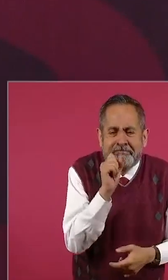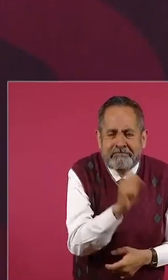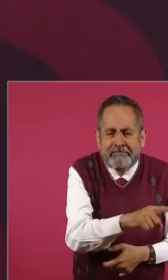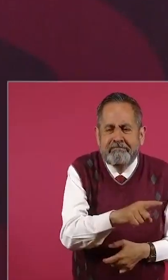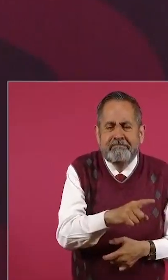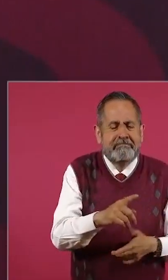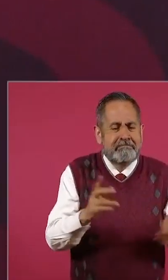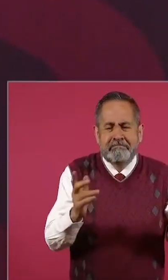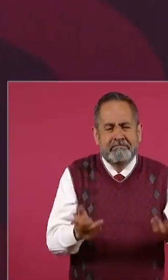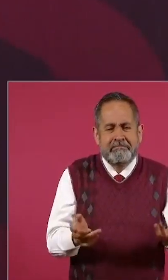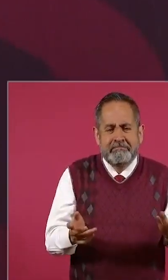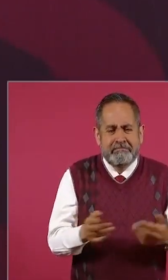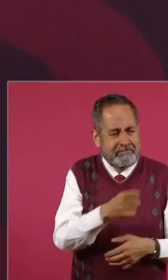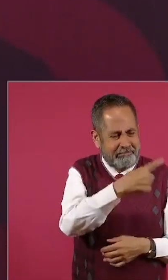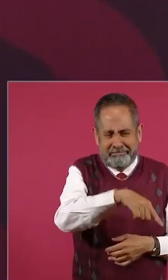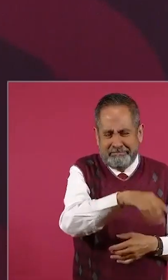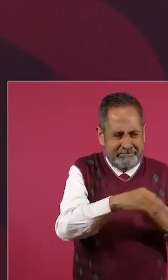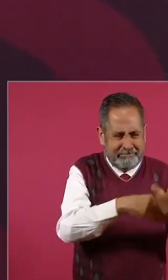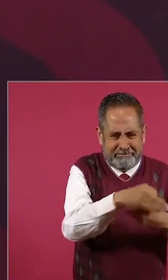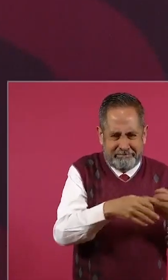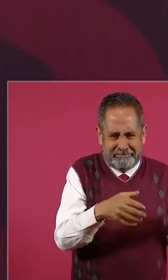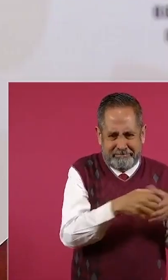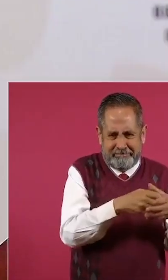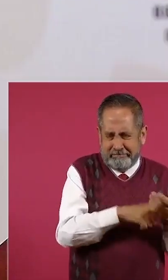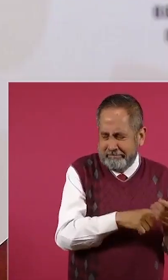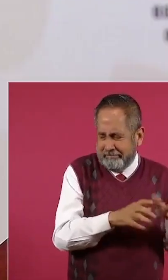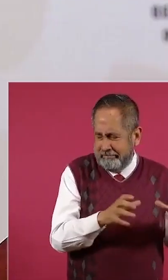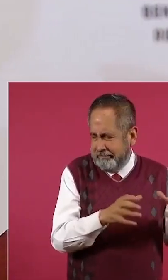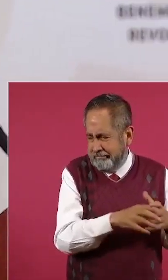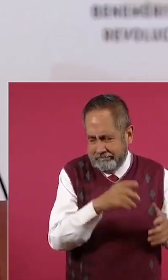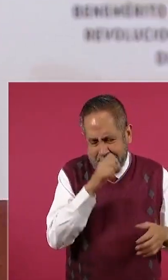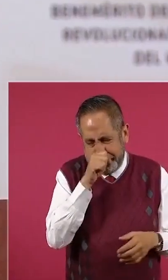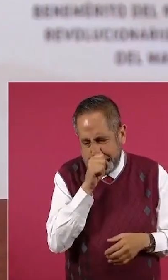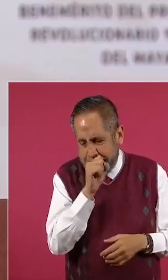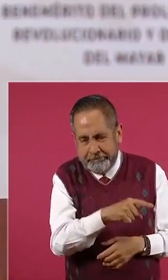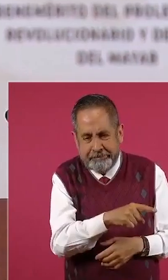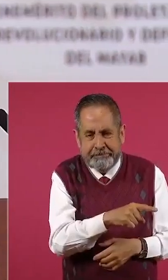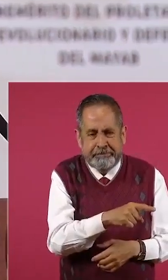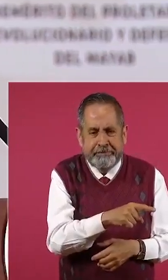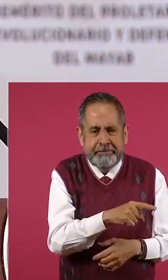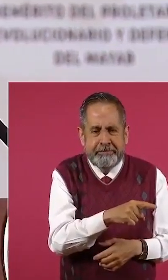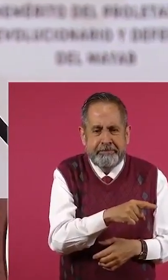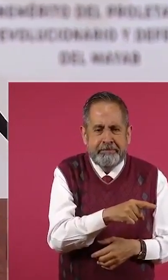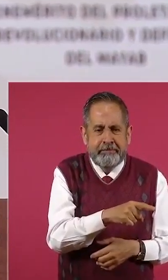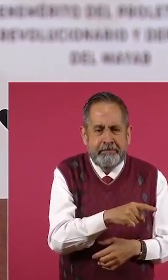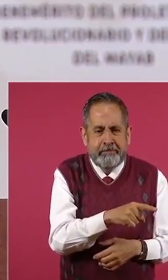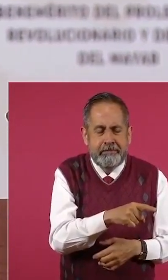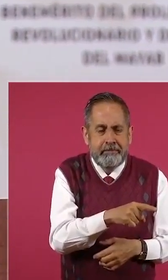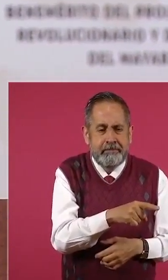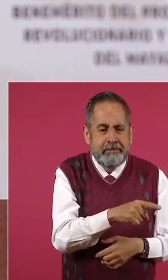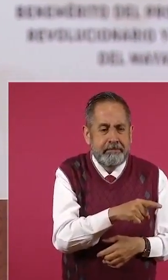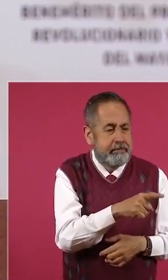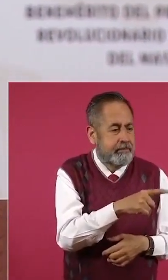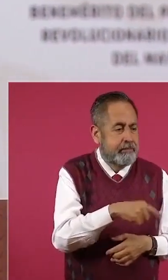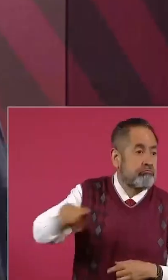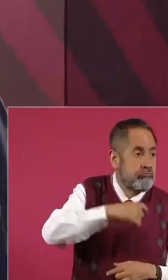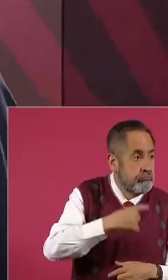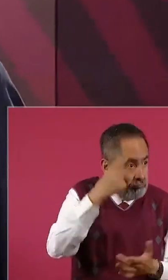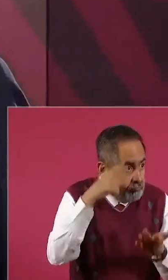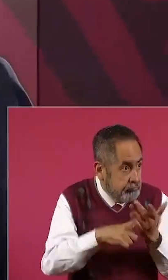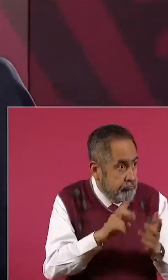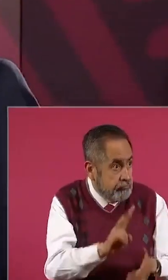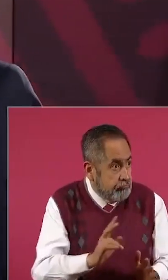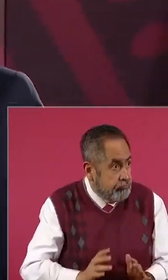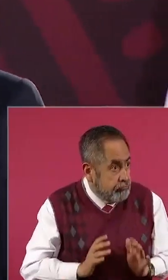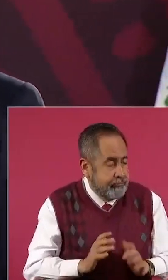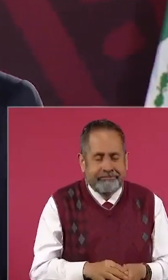todos ellos los que nos hicieron creer de